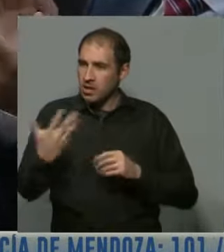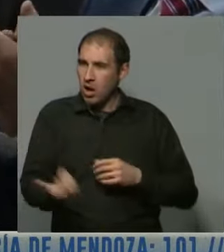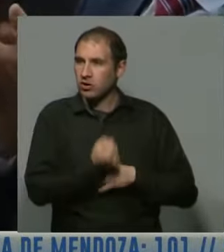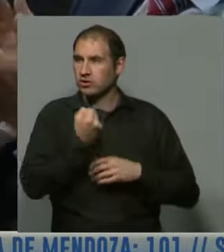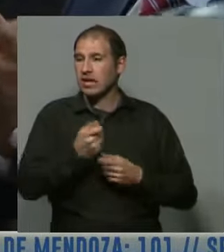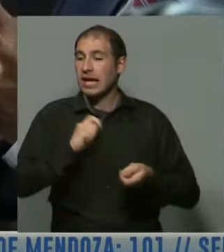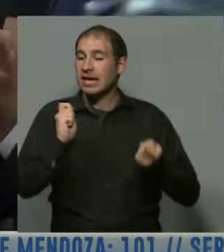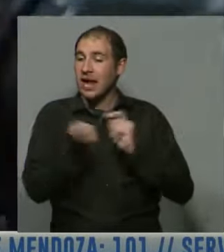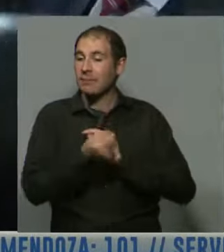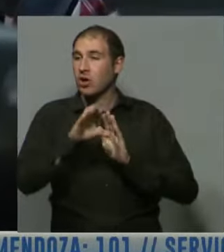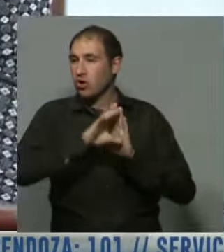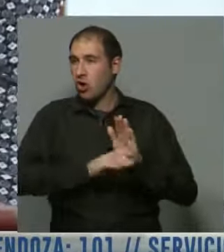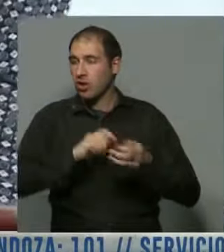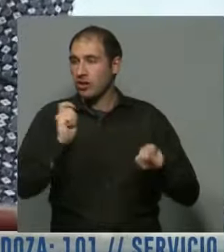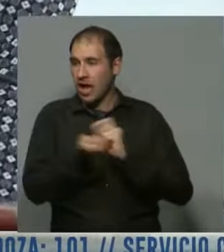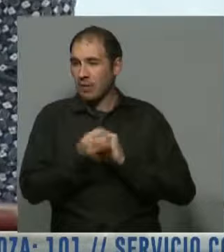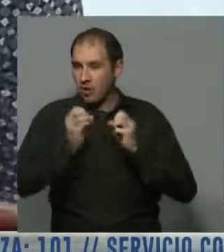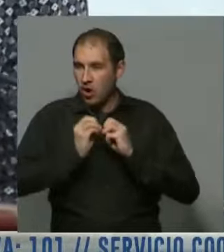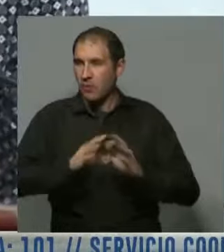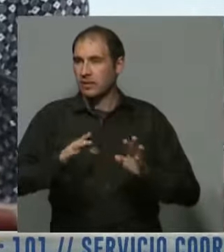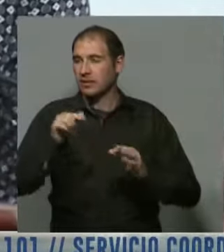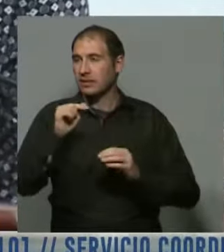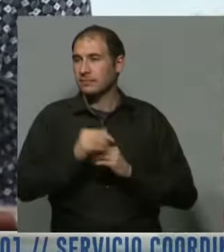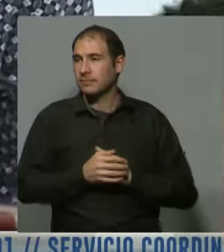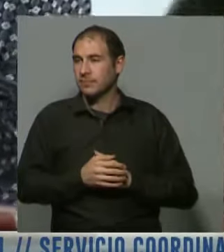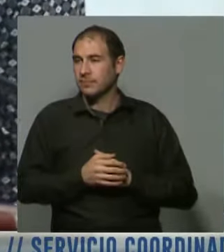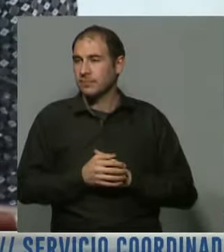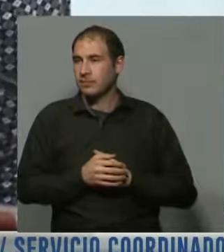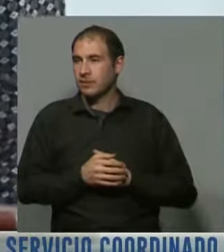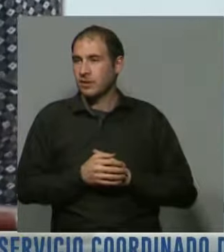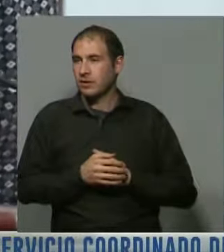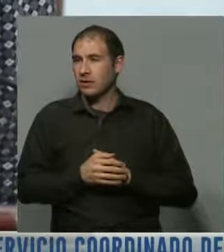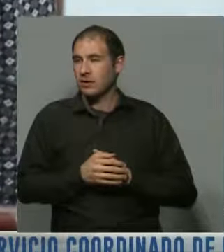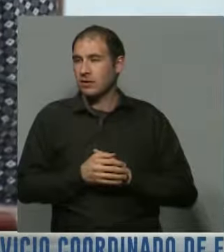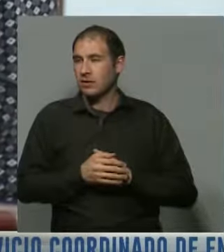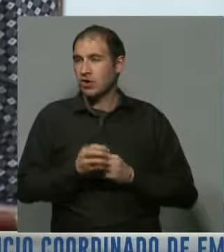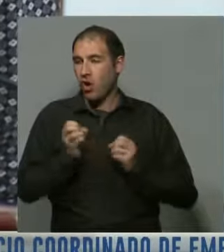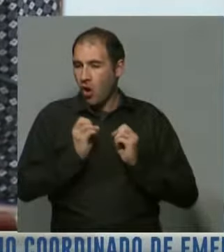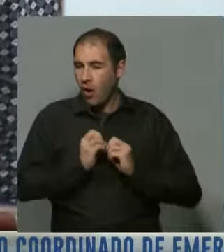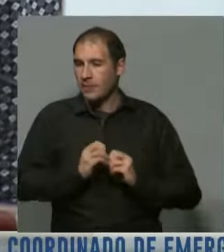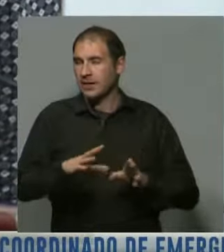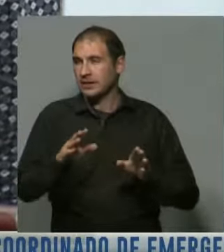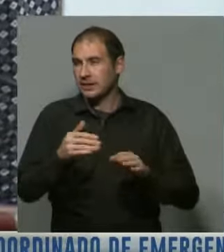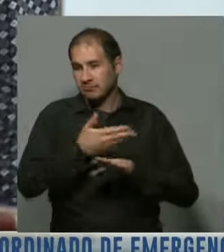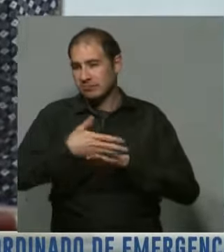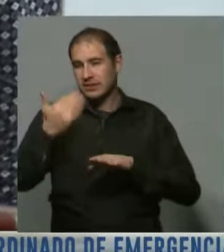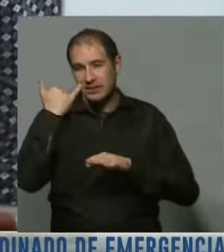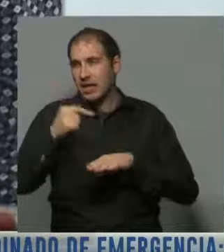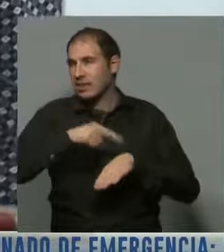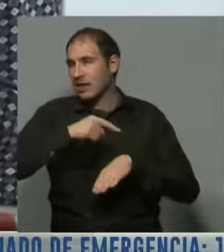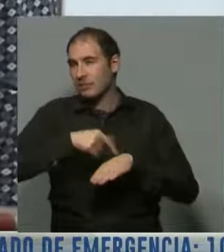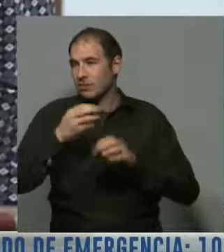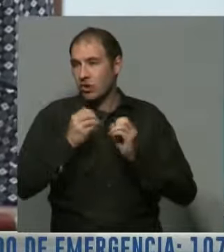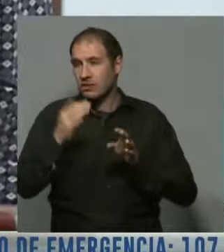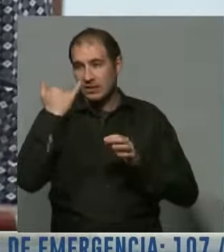cambiar este código que entra en vigencia a partir de, o sea, ya entraría a correr los plazos para